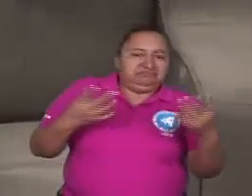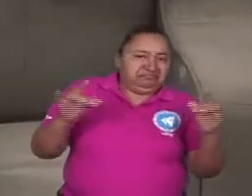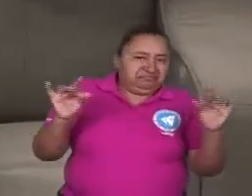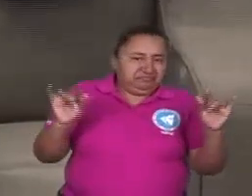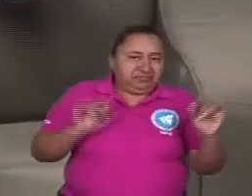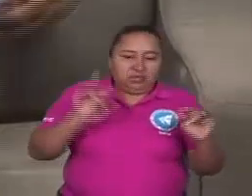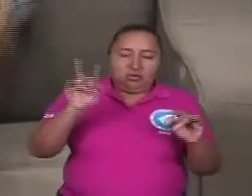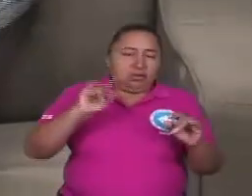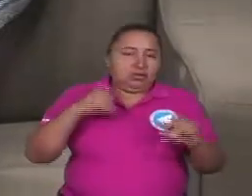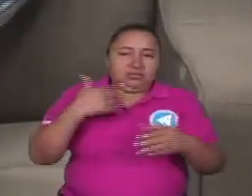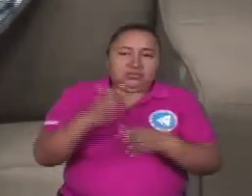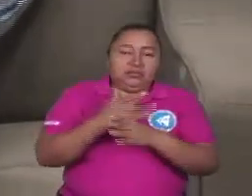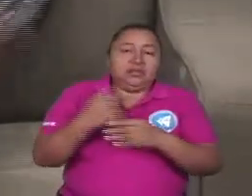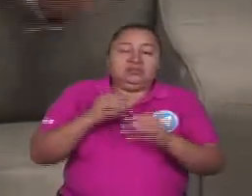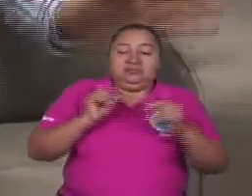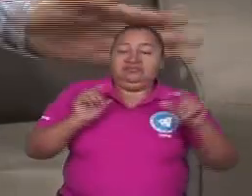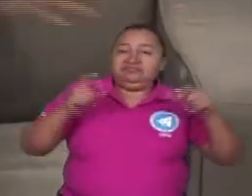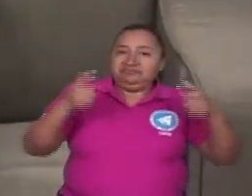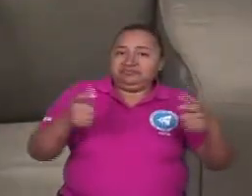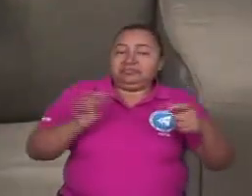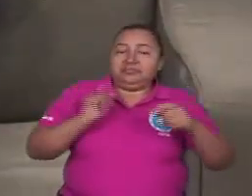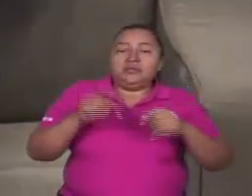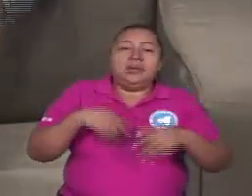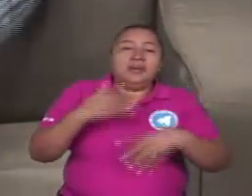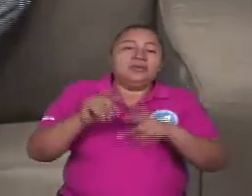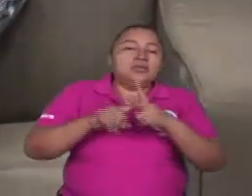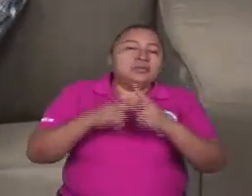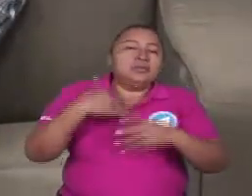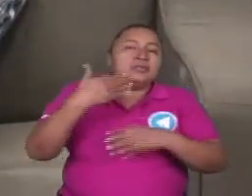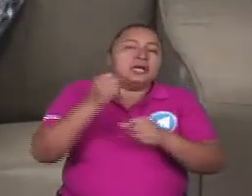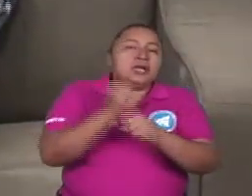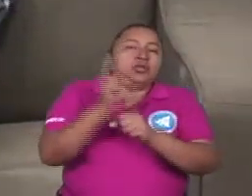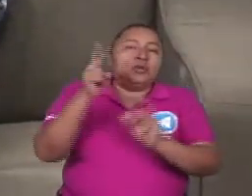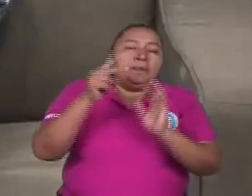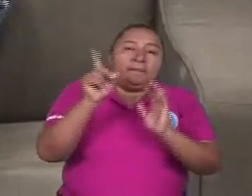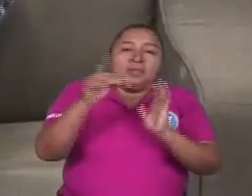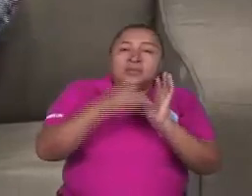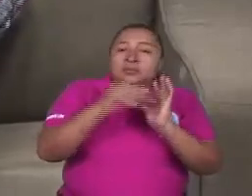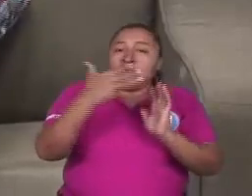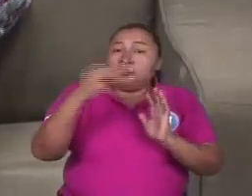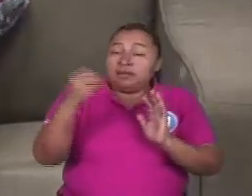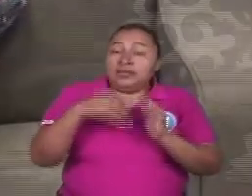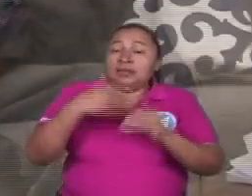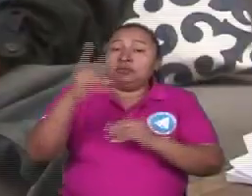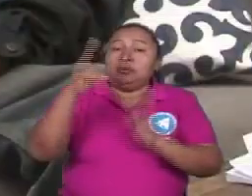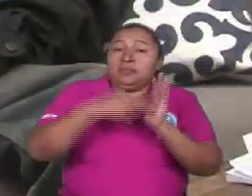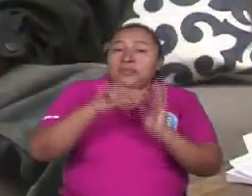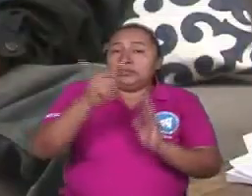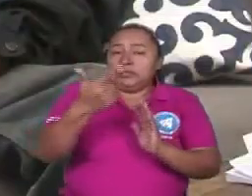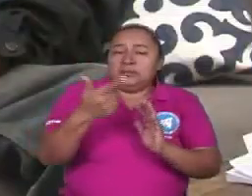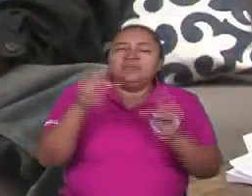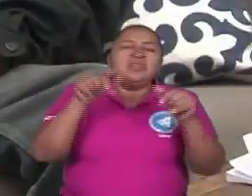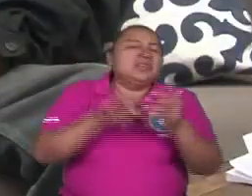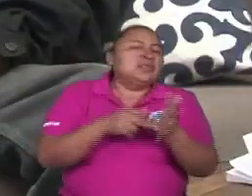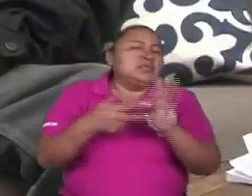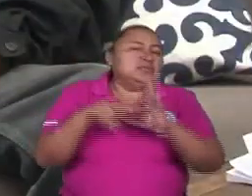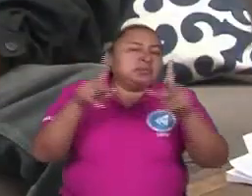está contemplada dentro de las élites que gobiernan a partir del 90 hasta el 2007. ¿Qué significa para la clase trabajadora? Mira, hay